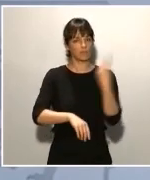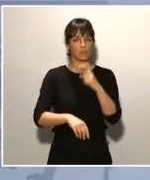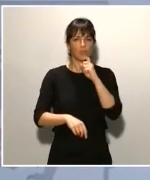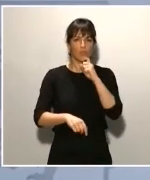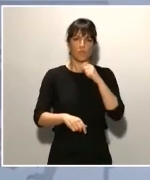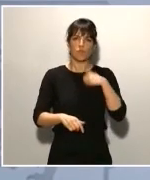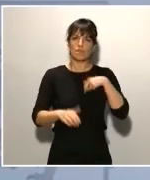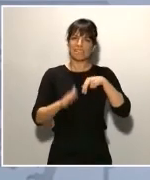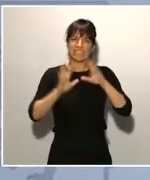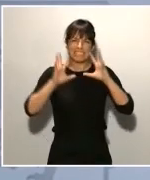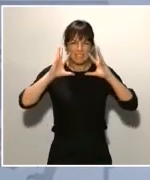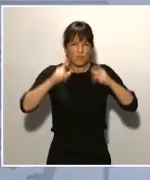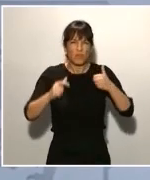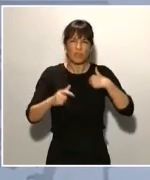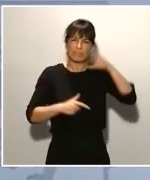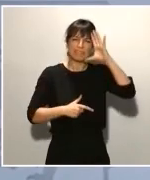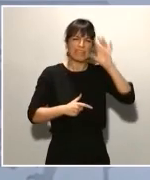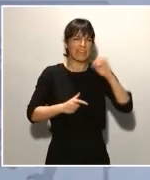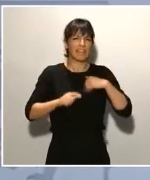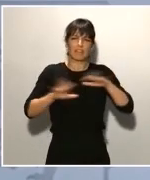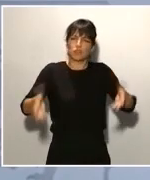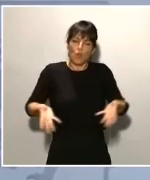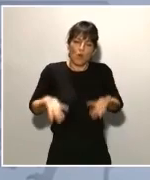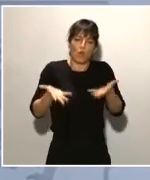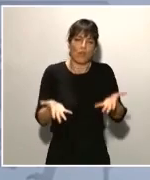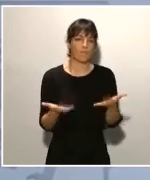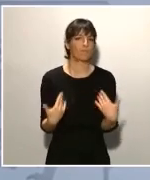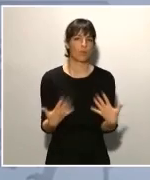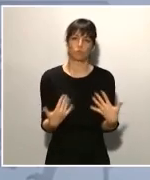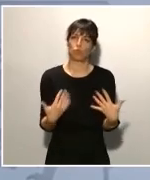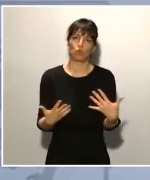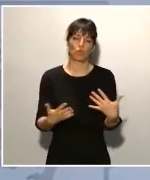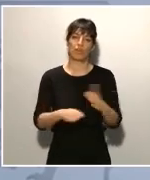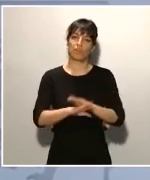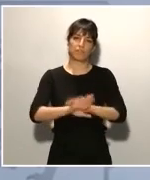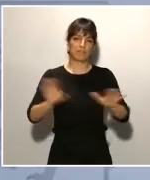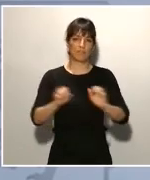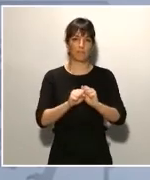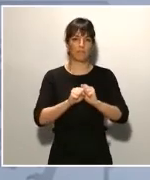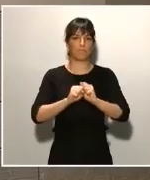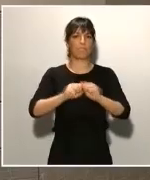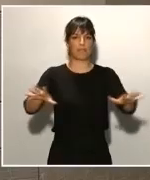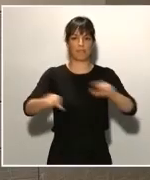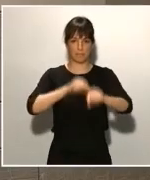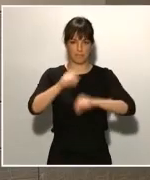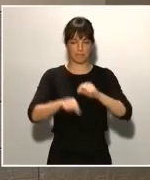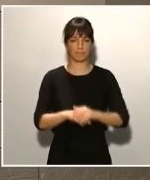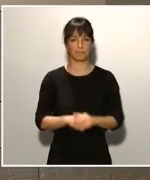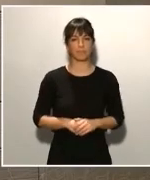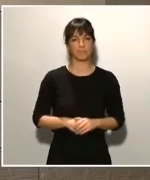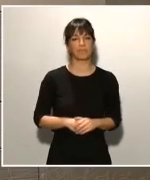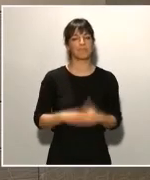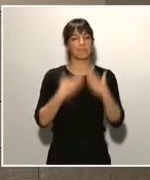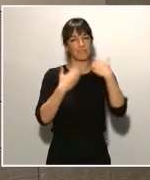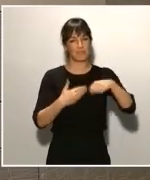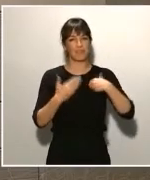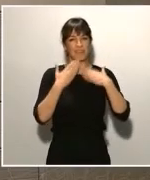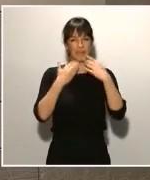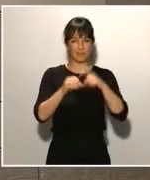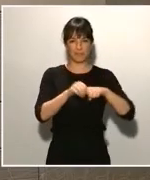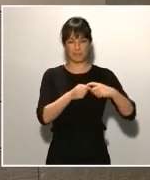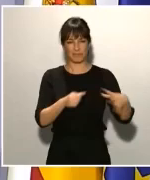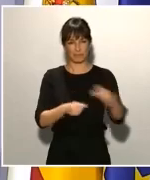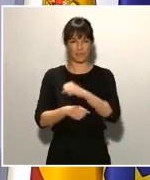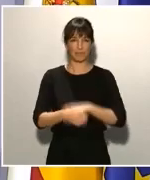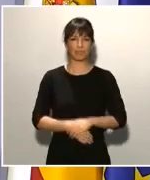esfuerzos y nuestra inteligencia en que sea cuanto antes el freno a esa pandemia. Muchas gracias, presidente. Gracias a todos los participantes. Muchas gracias.